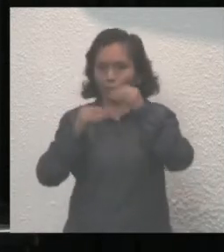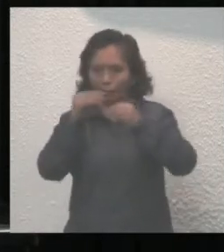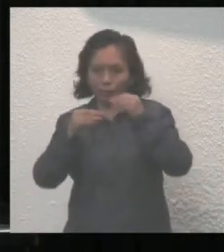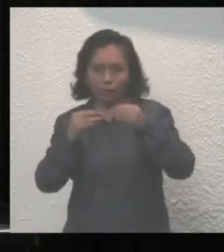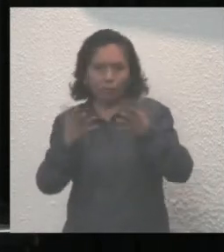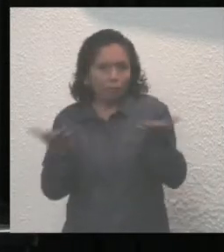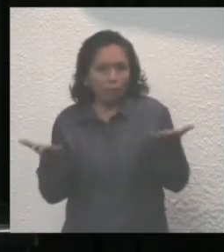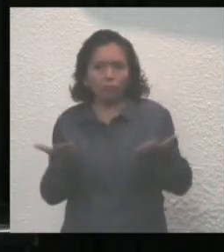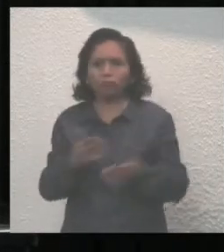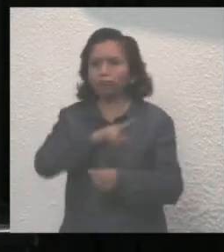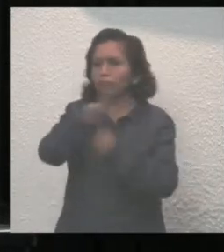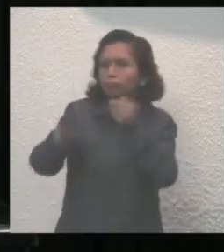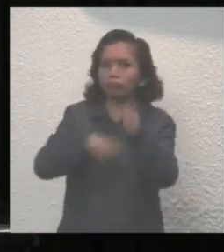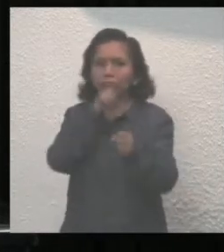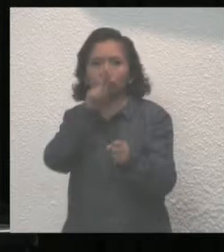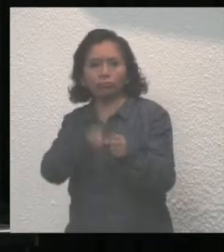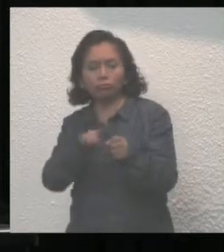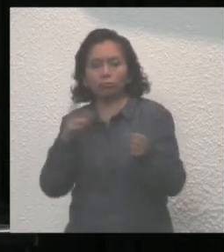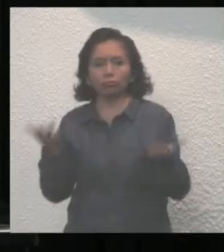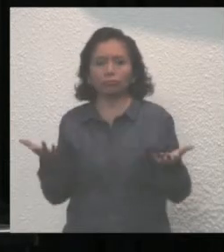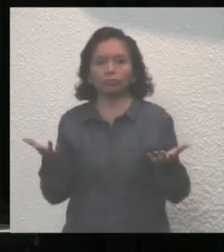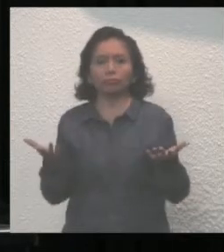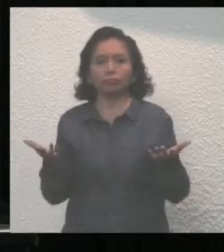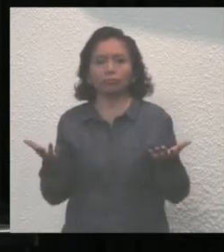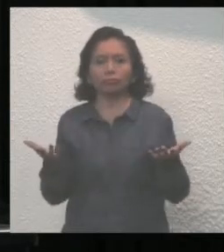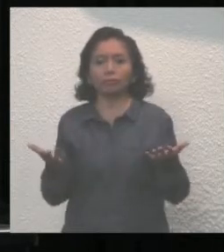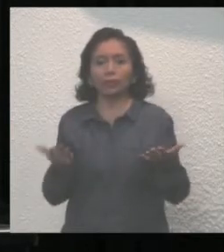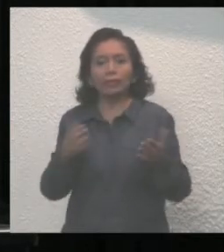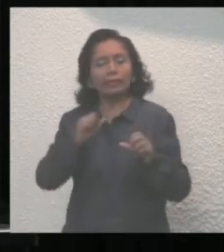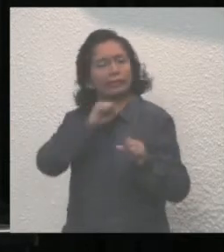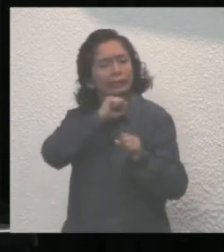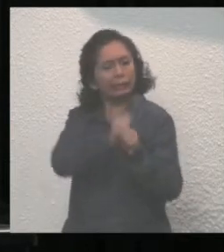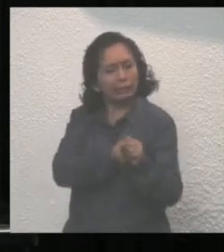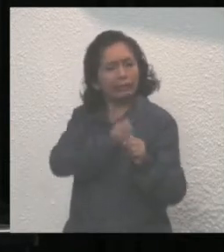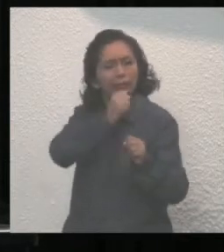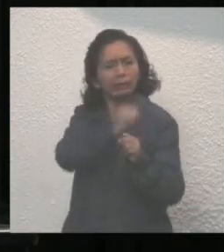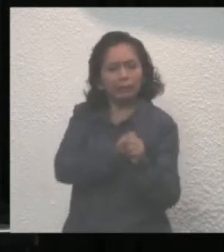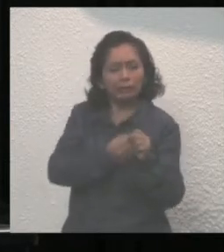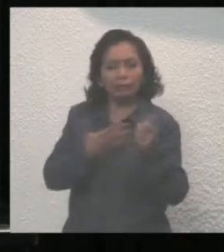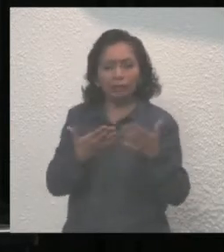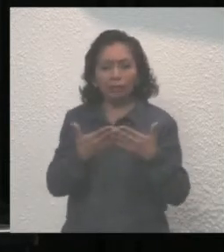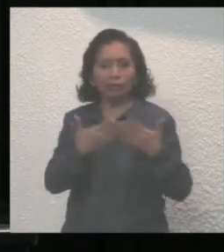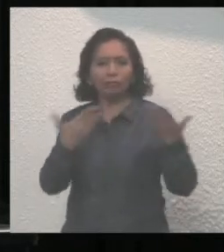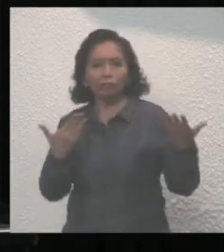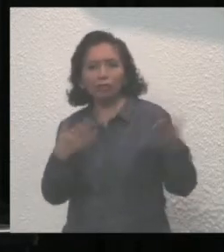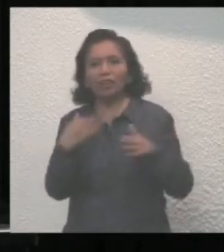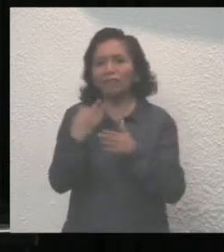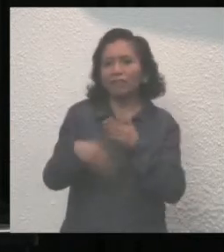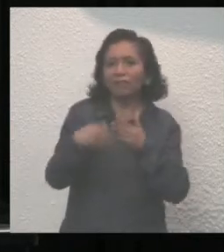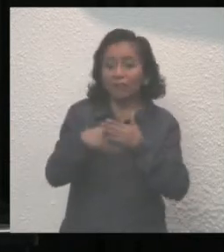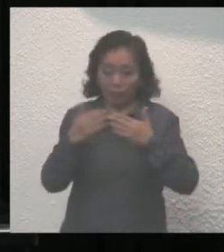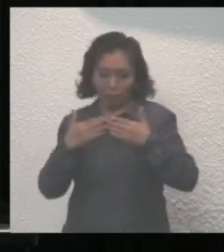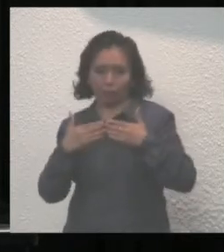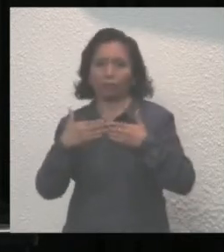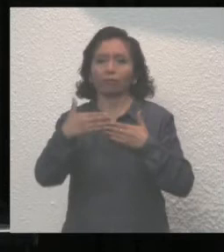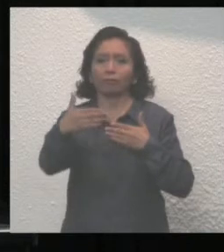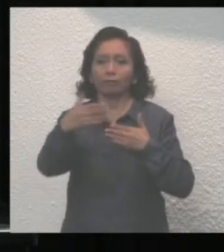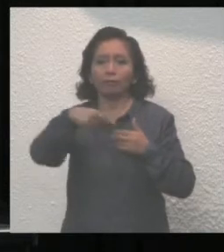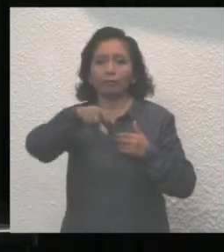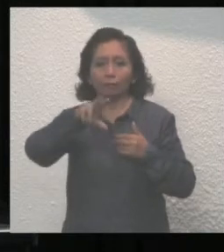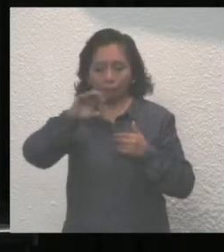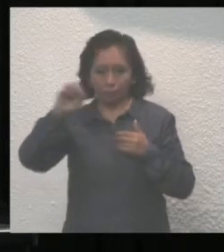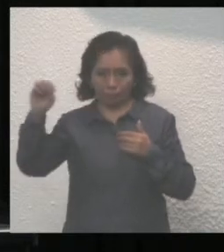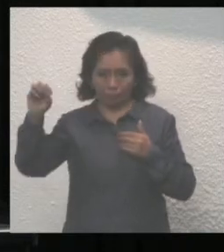cotidiano las aspiraciones, las luchas, los rezagos y los avances de Quintana Roo.